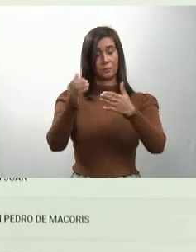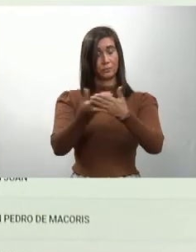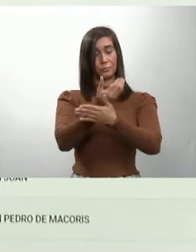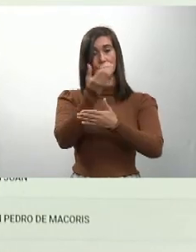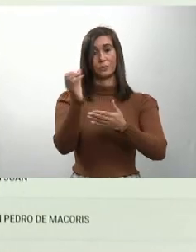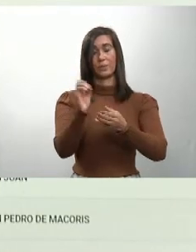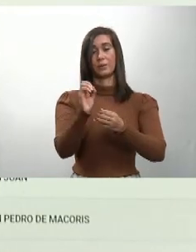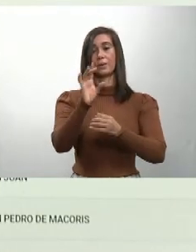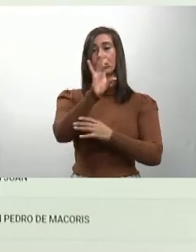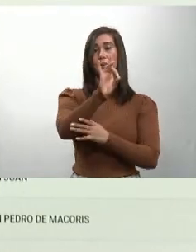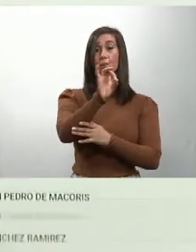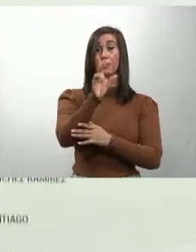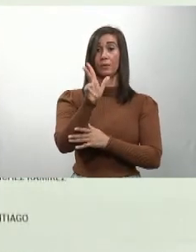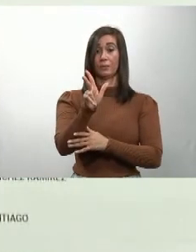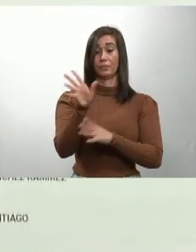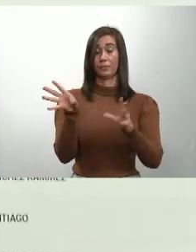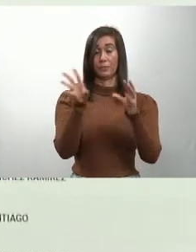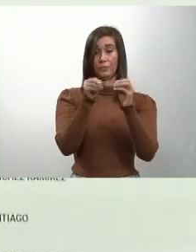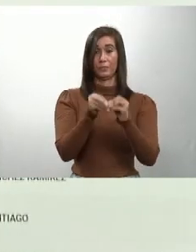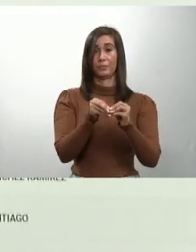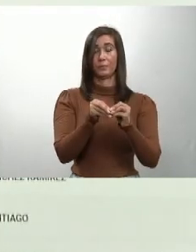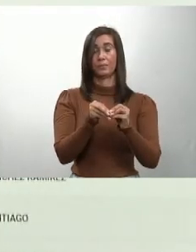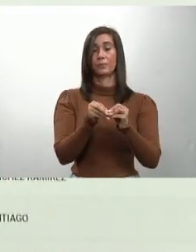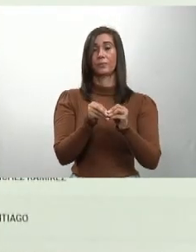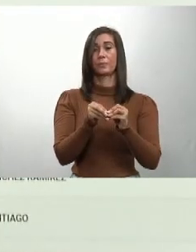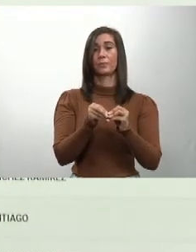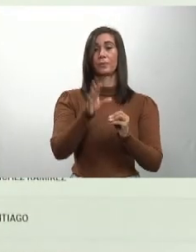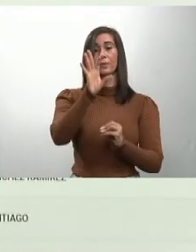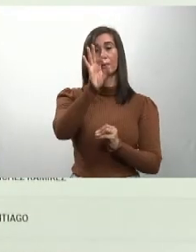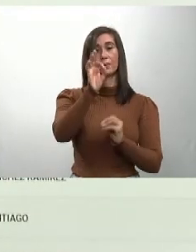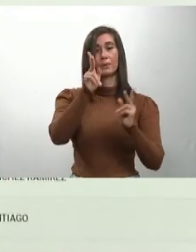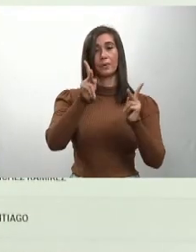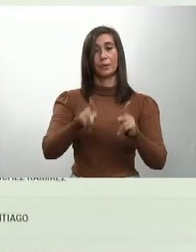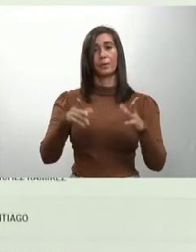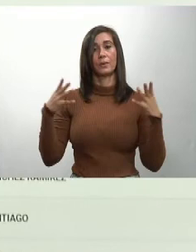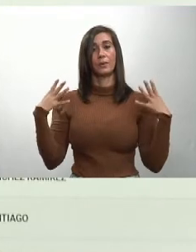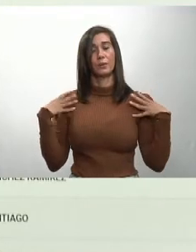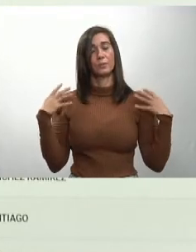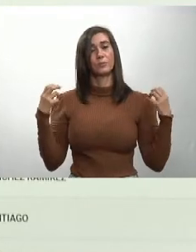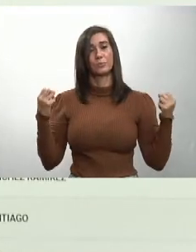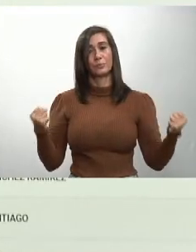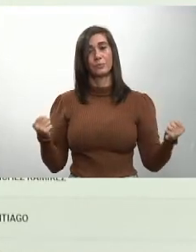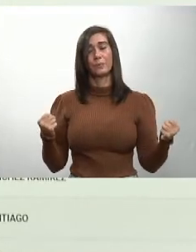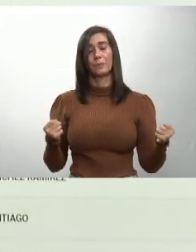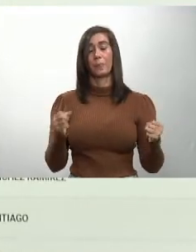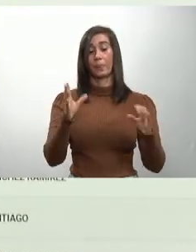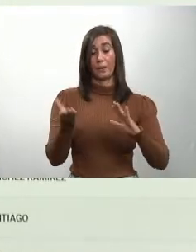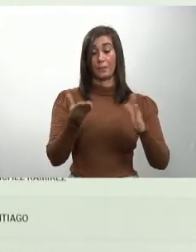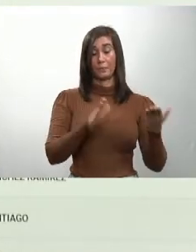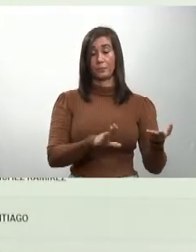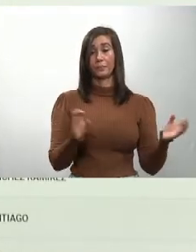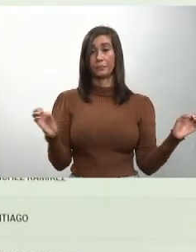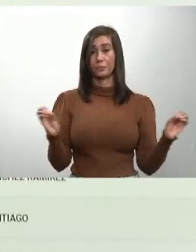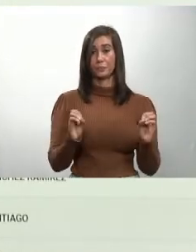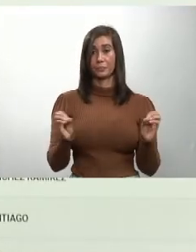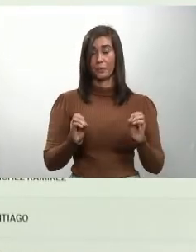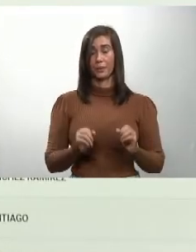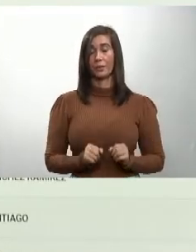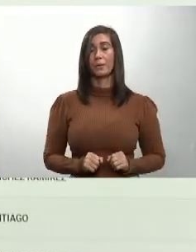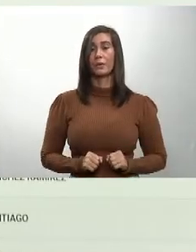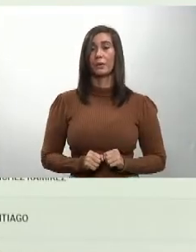nuevos, 83 acumulados, 9 recuperados, 0 fallecimientos.